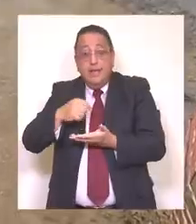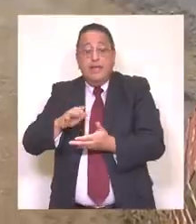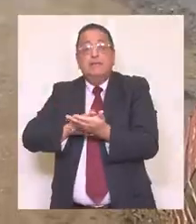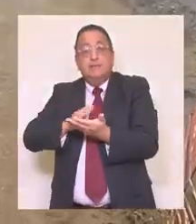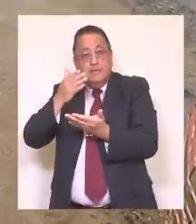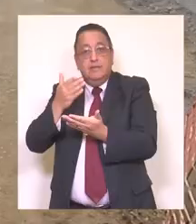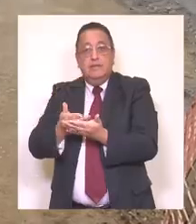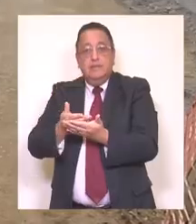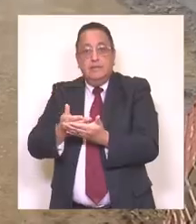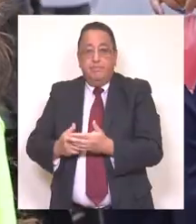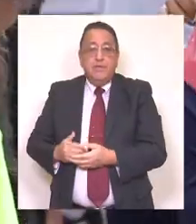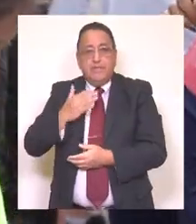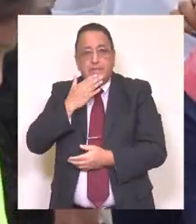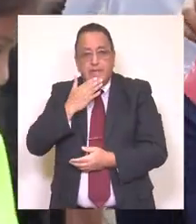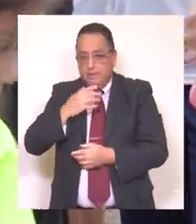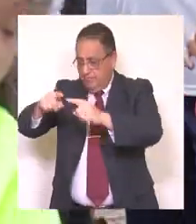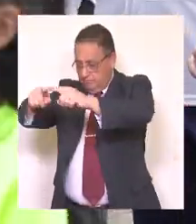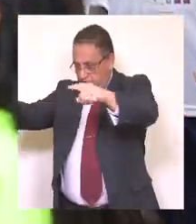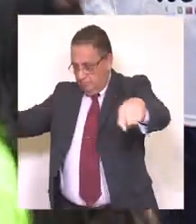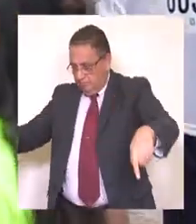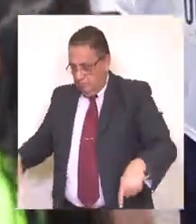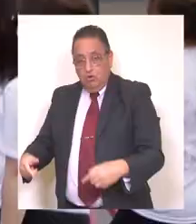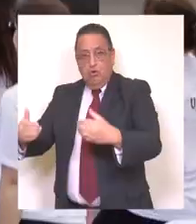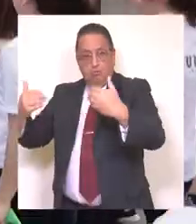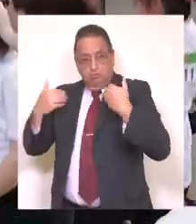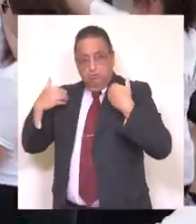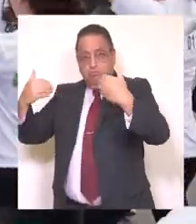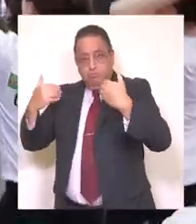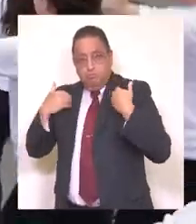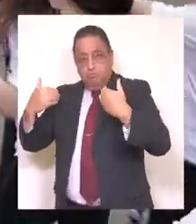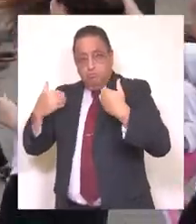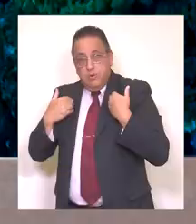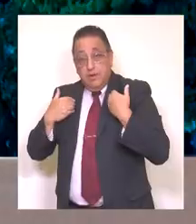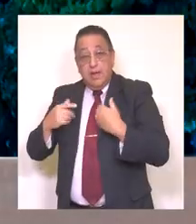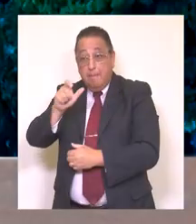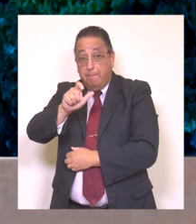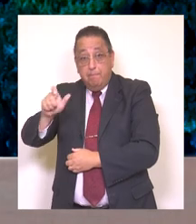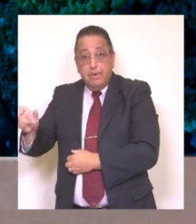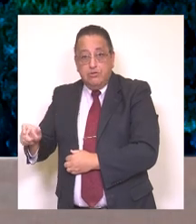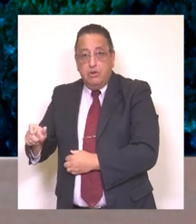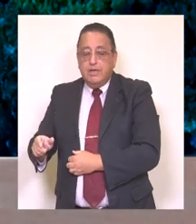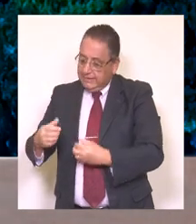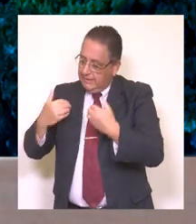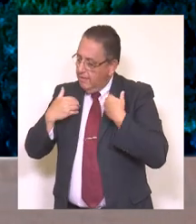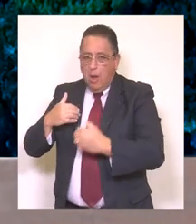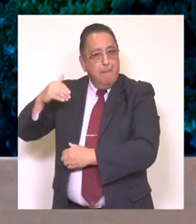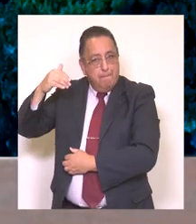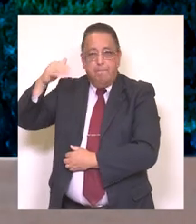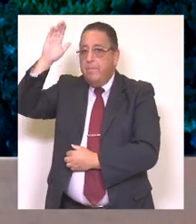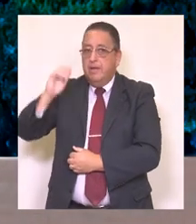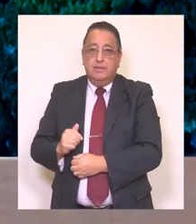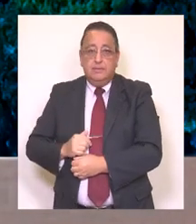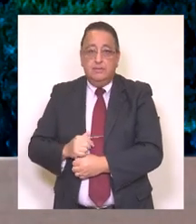saludables y también implementando espacios para el desarrollo de la gimnasia y para que nuestra gente haga más ejercicio. Por